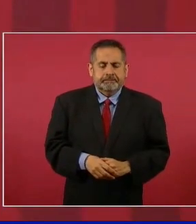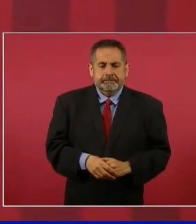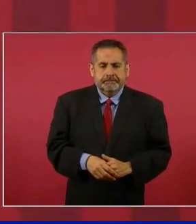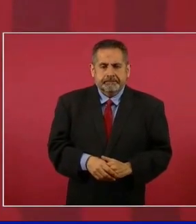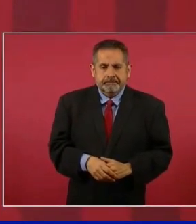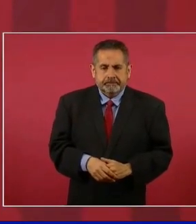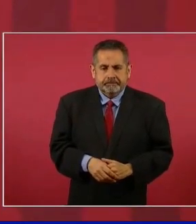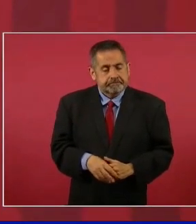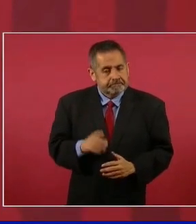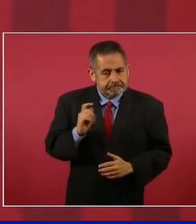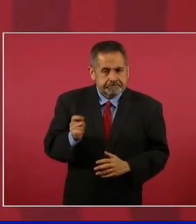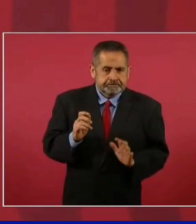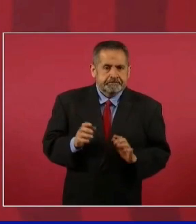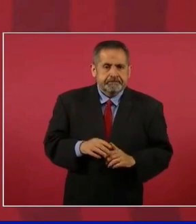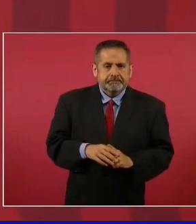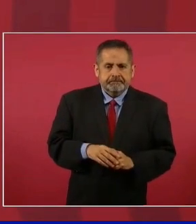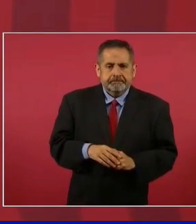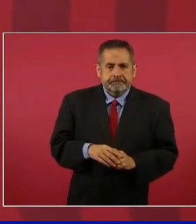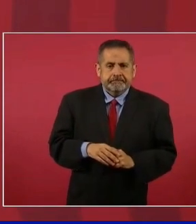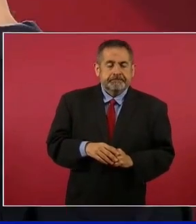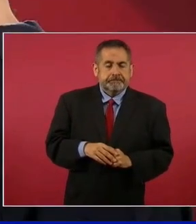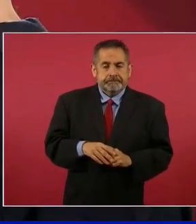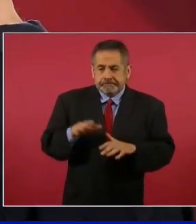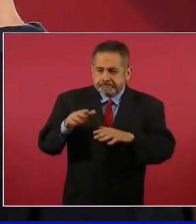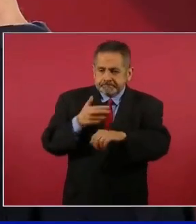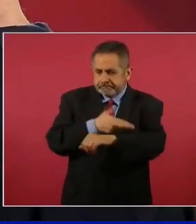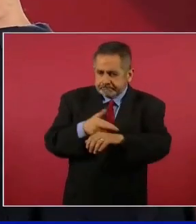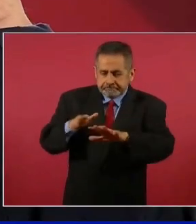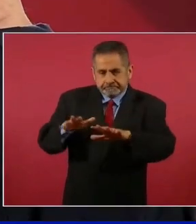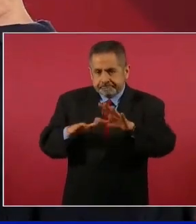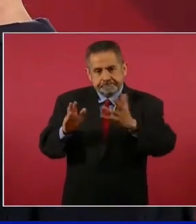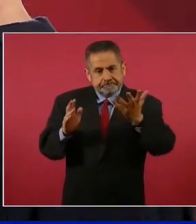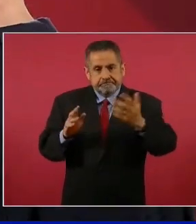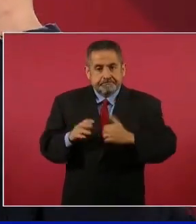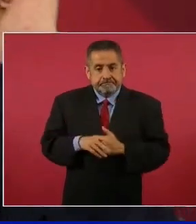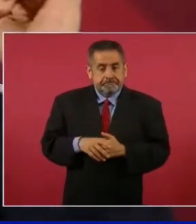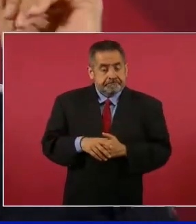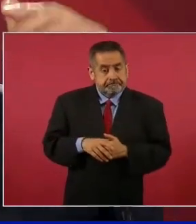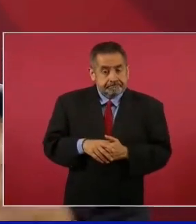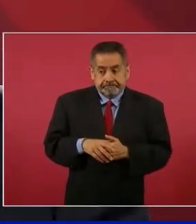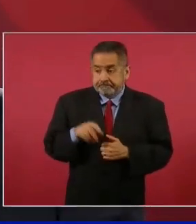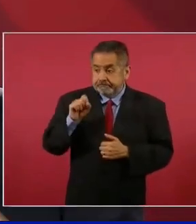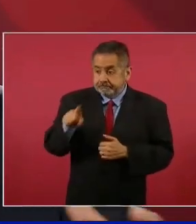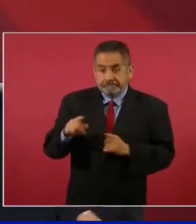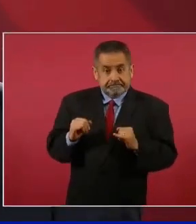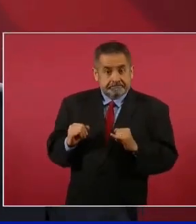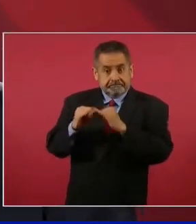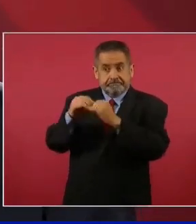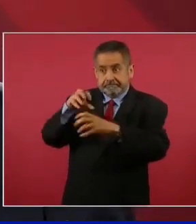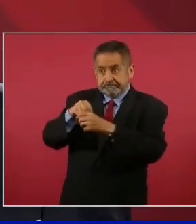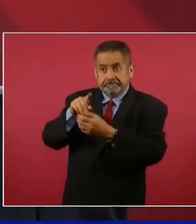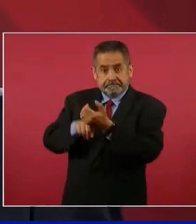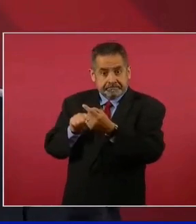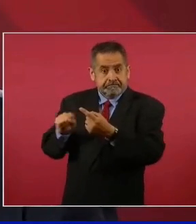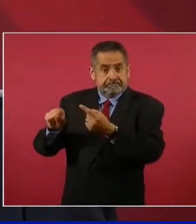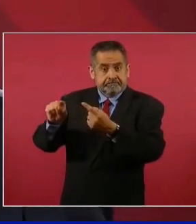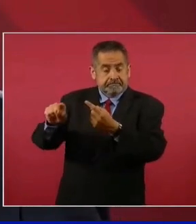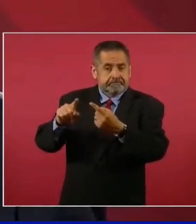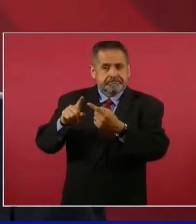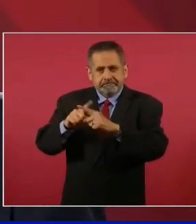Nada más que a veces en las mismas dependencias hay